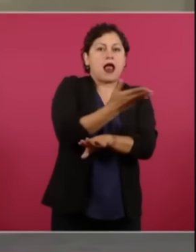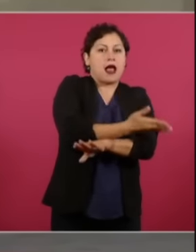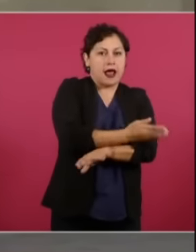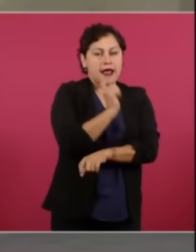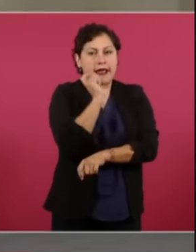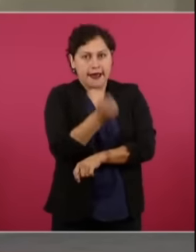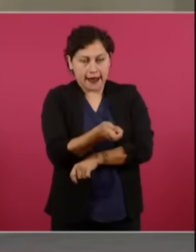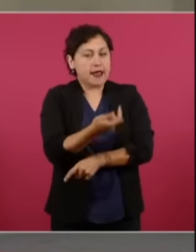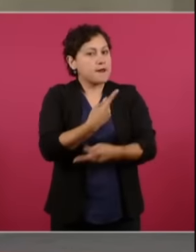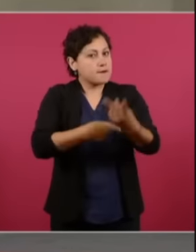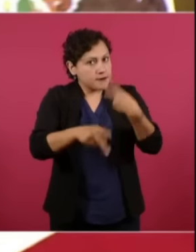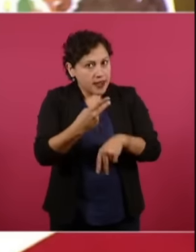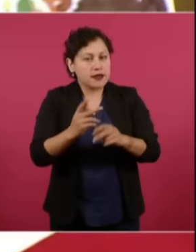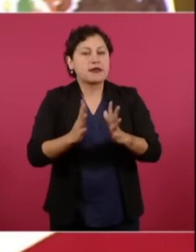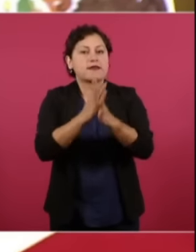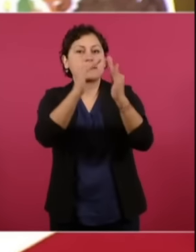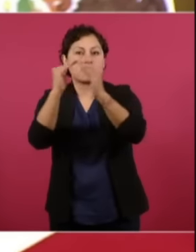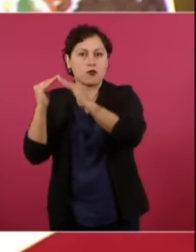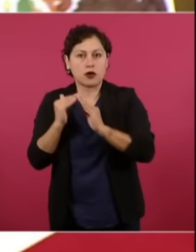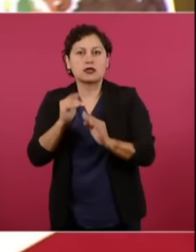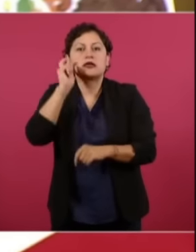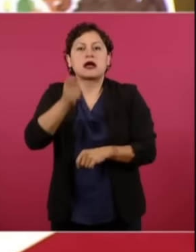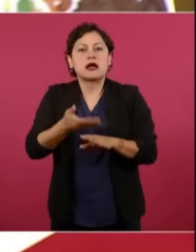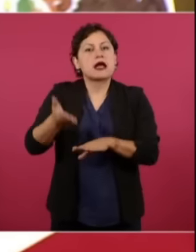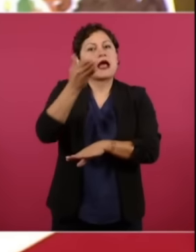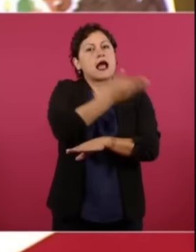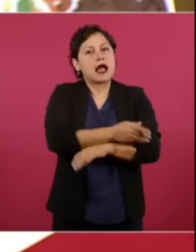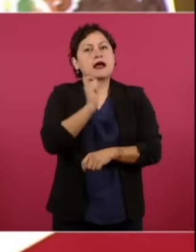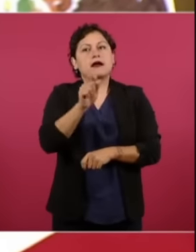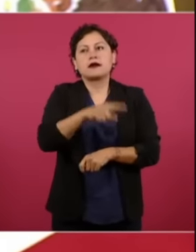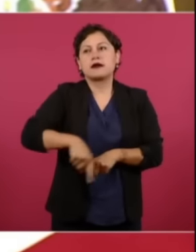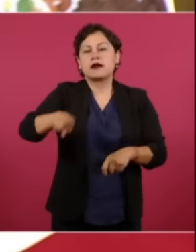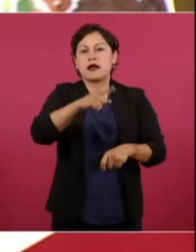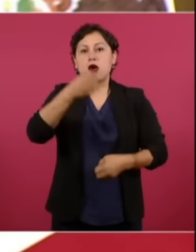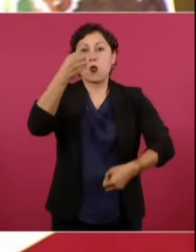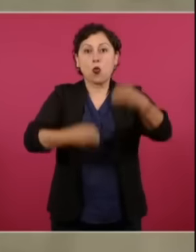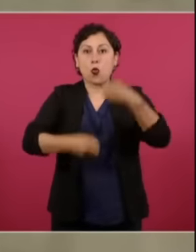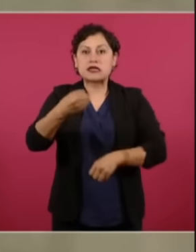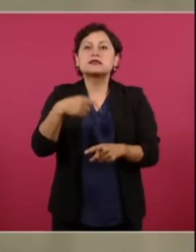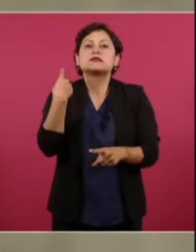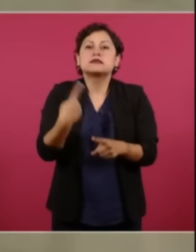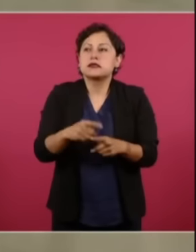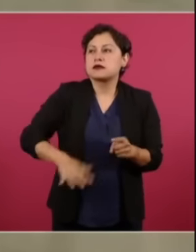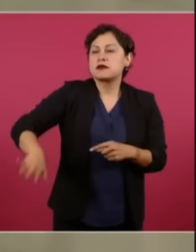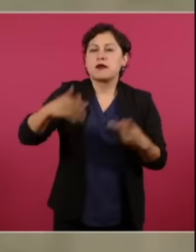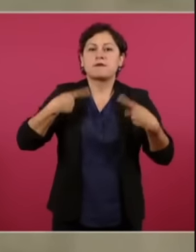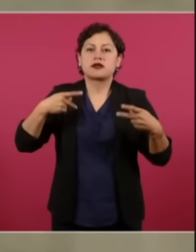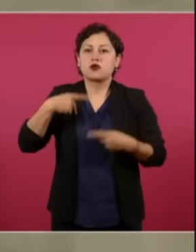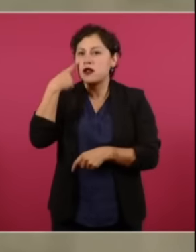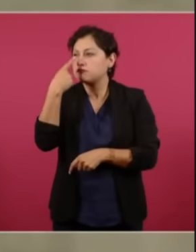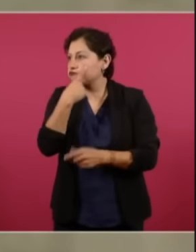eligiendo el pueblo a los jueces y si quieren